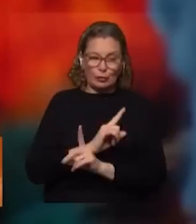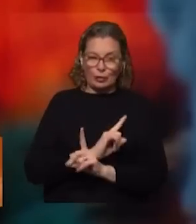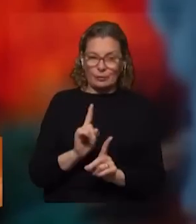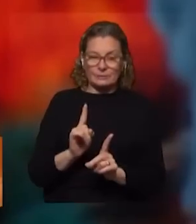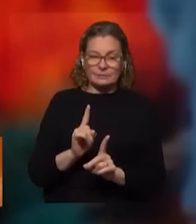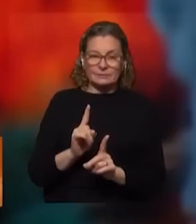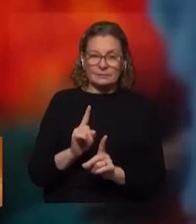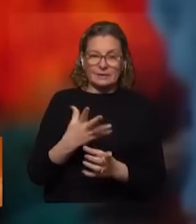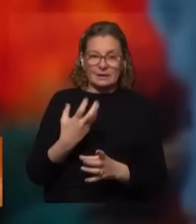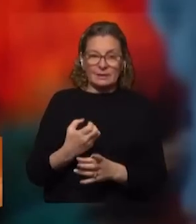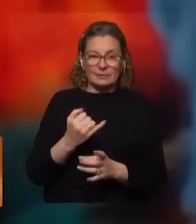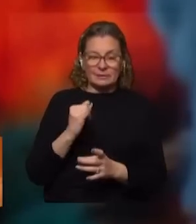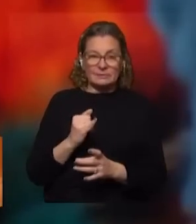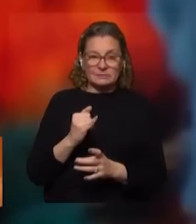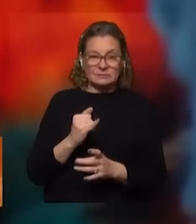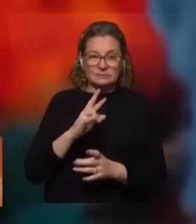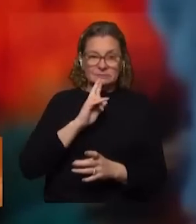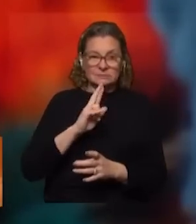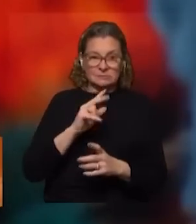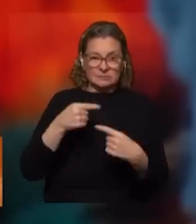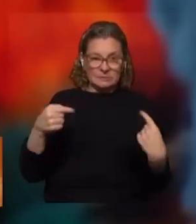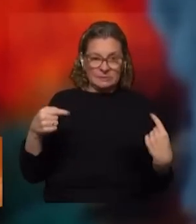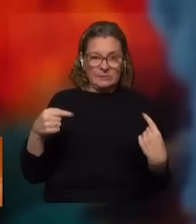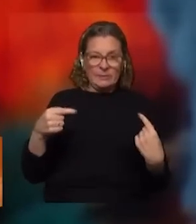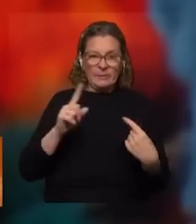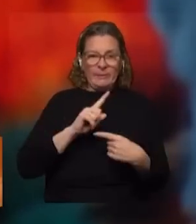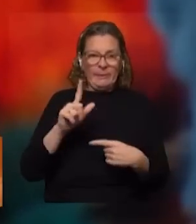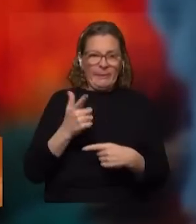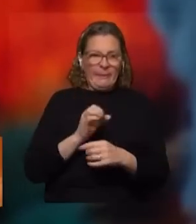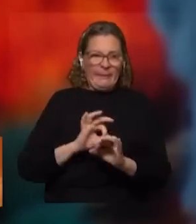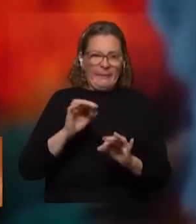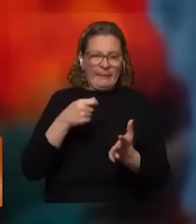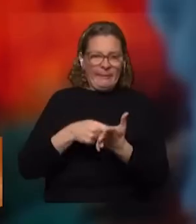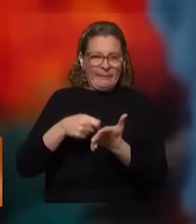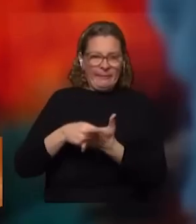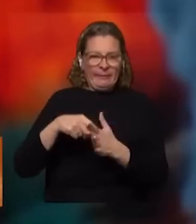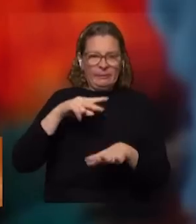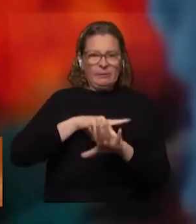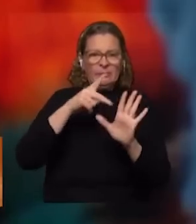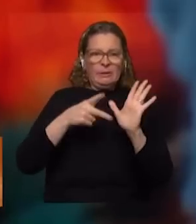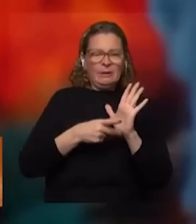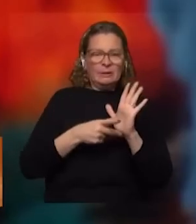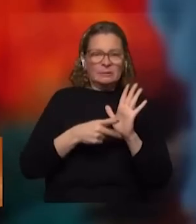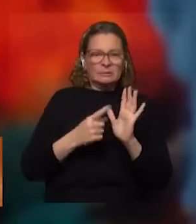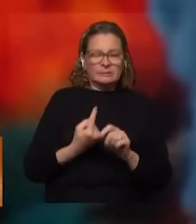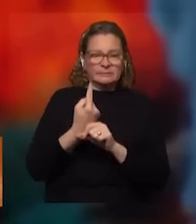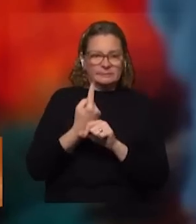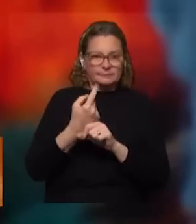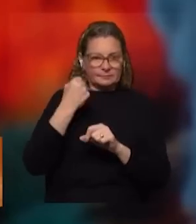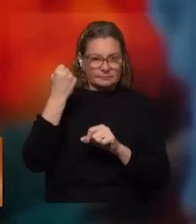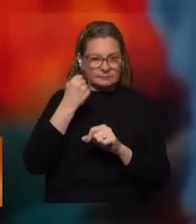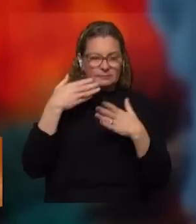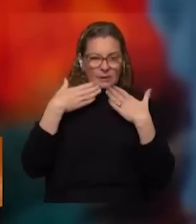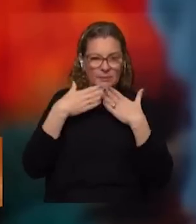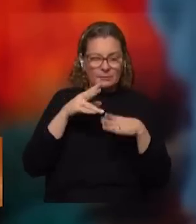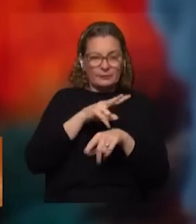La intención era, obviamente, que nos respondan cosas que nadie no ha respondido todavía. Que es, por ejemplo, quién va a pagar este proyecto. Así que es nuestro principal cuestionamiento y que se lo